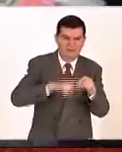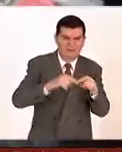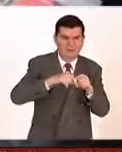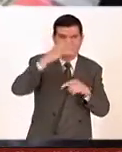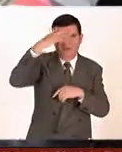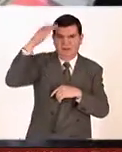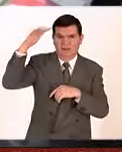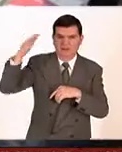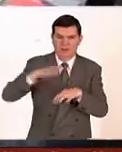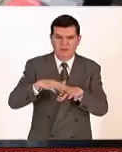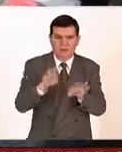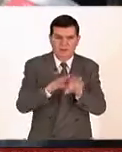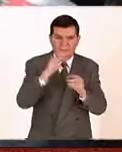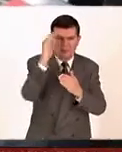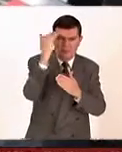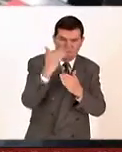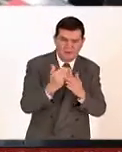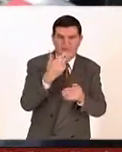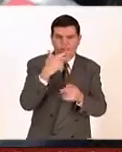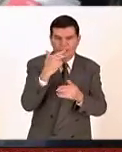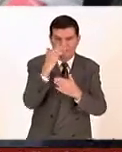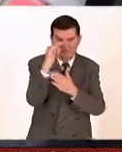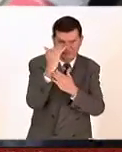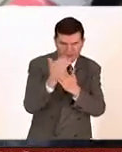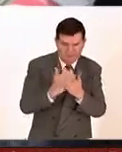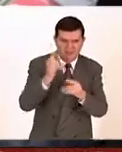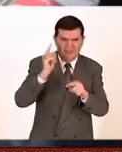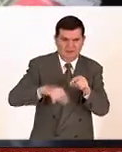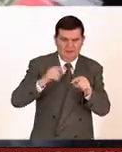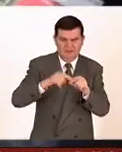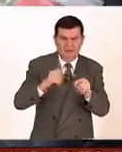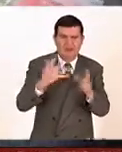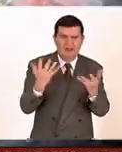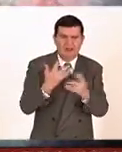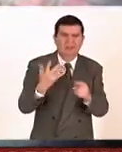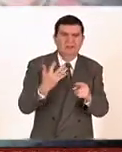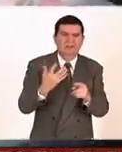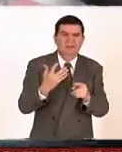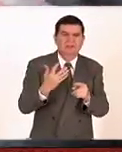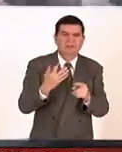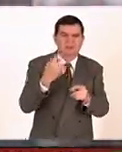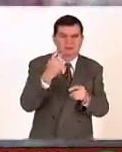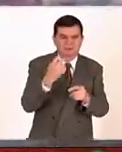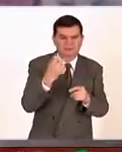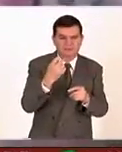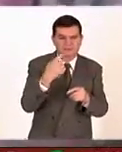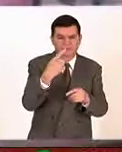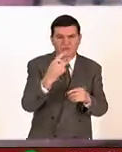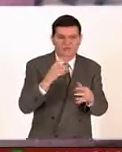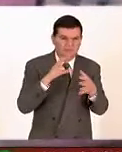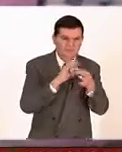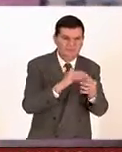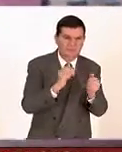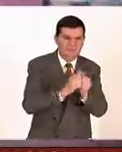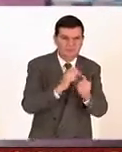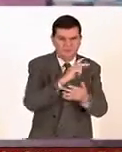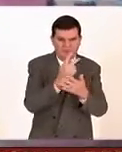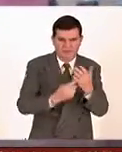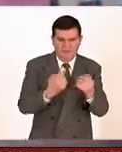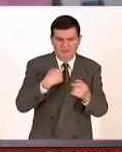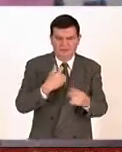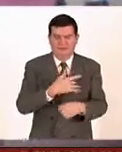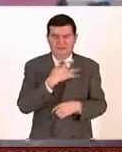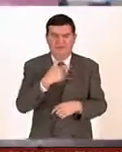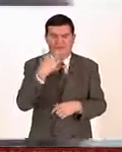los adultos para que vayan disminuyendo y vayan impulsando su vinculación con programas de